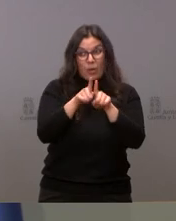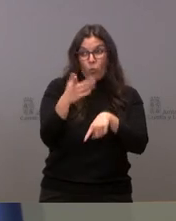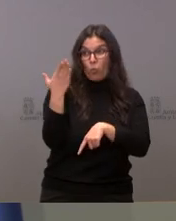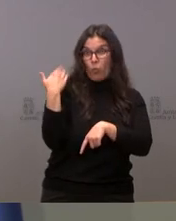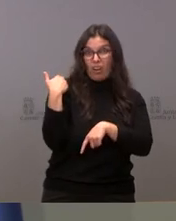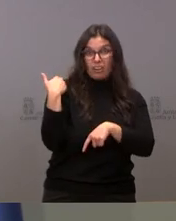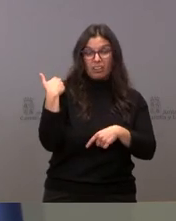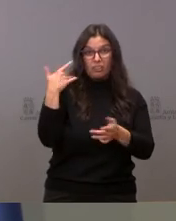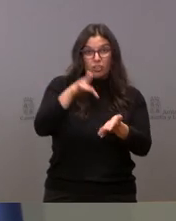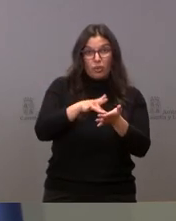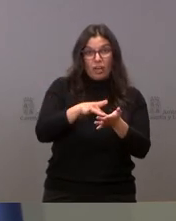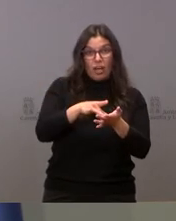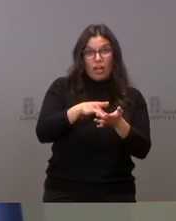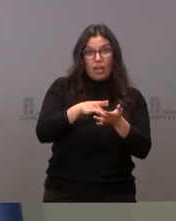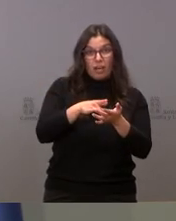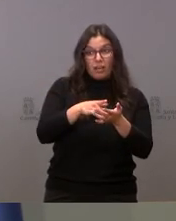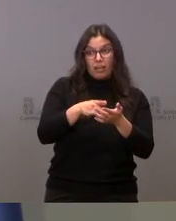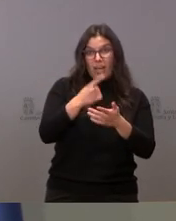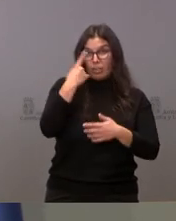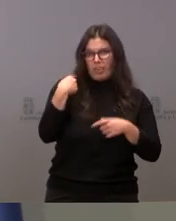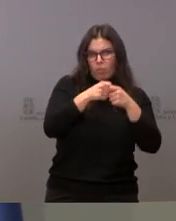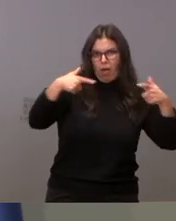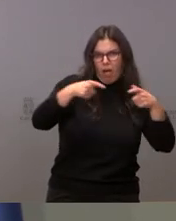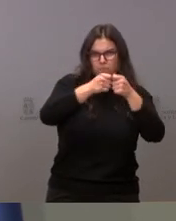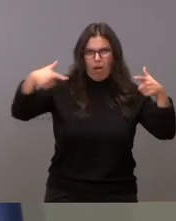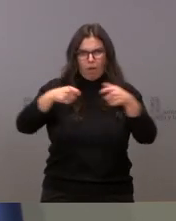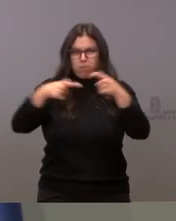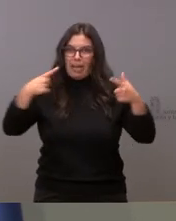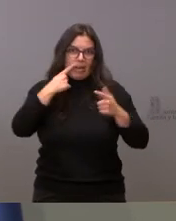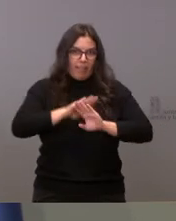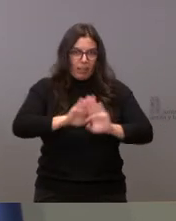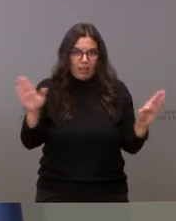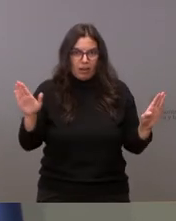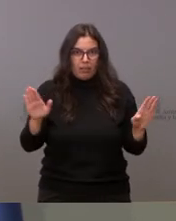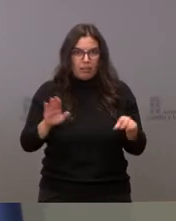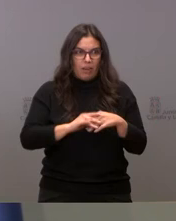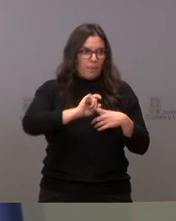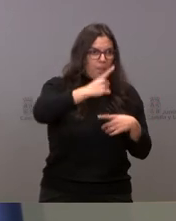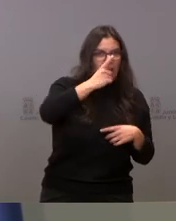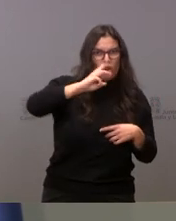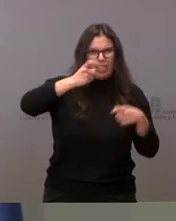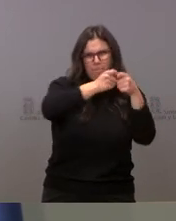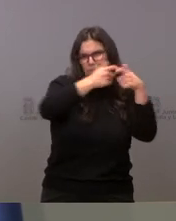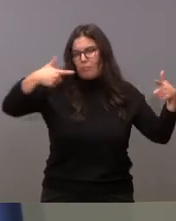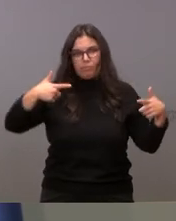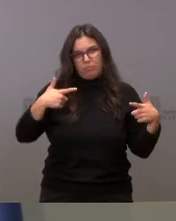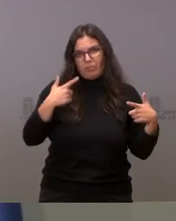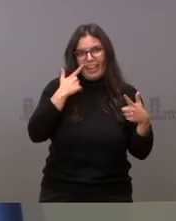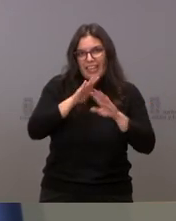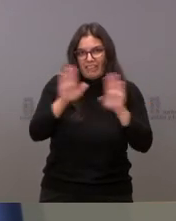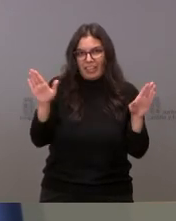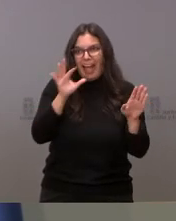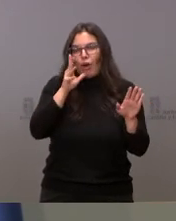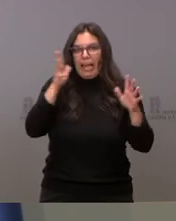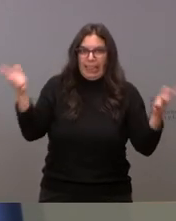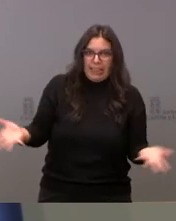hemos vivido en las olas, en los picos más altos, sobre todo en primera, en la tercera ola. Entonces, le